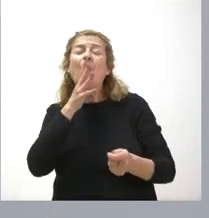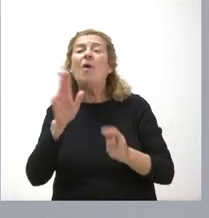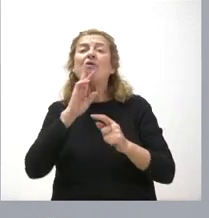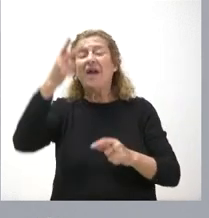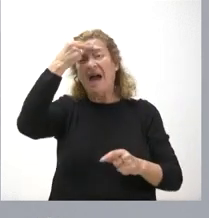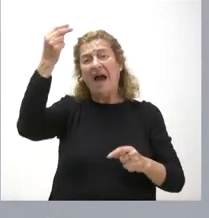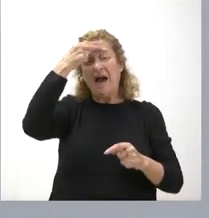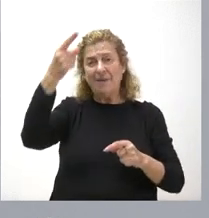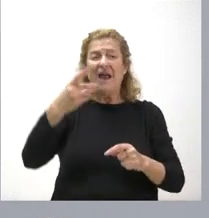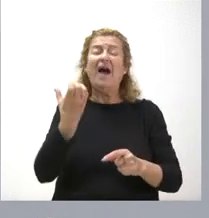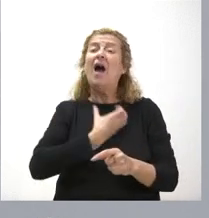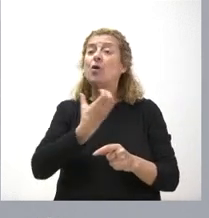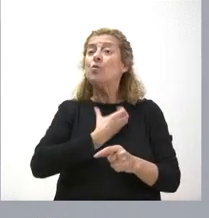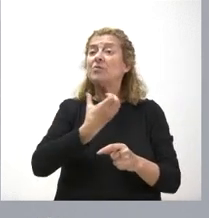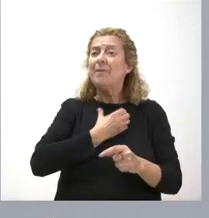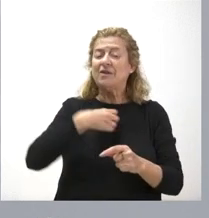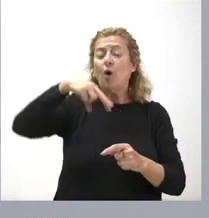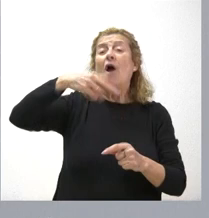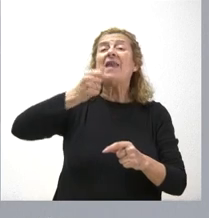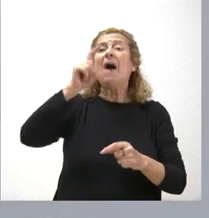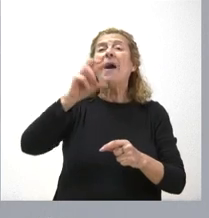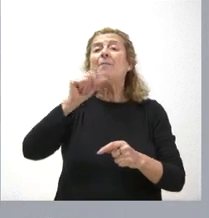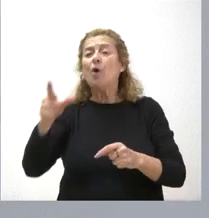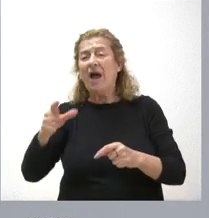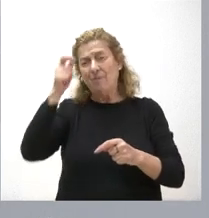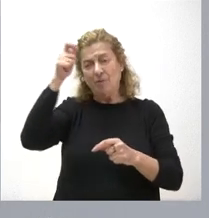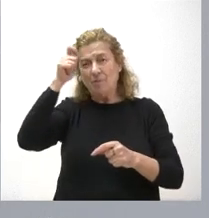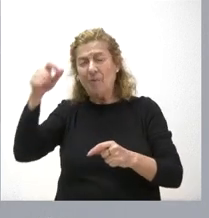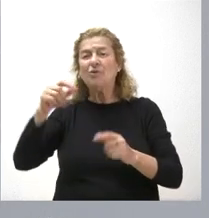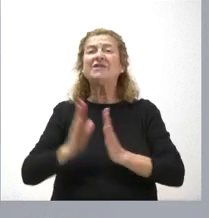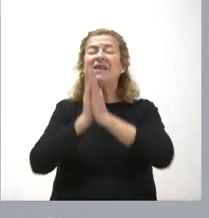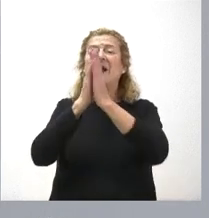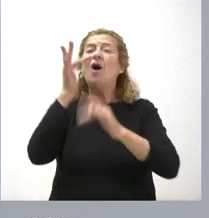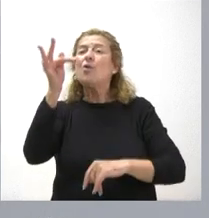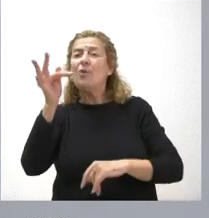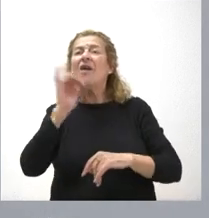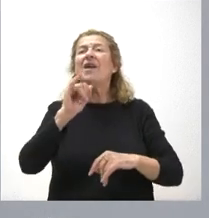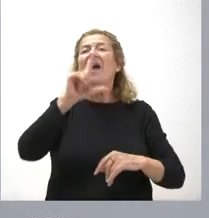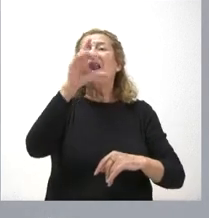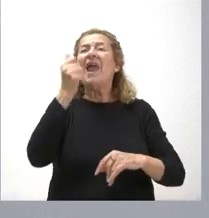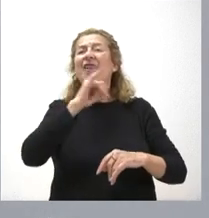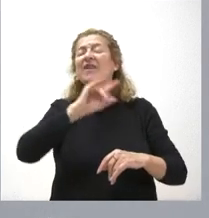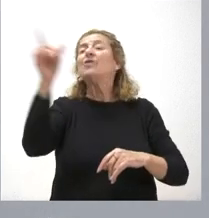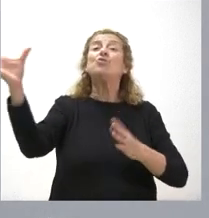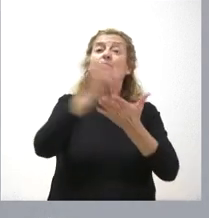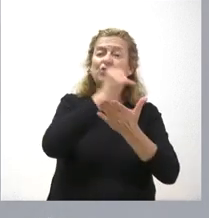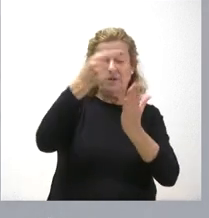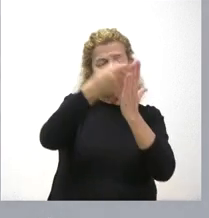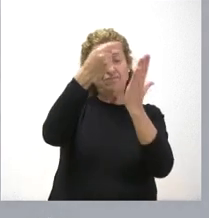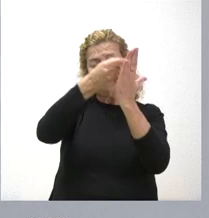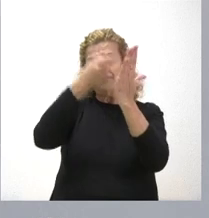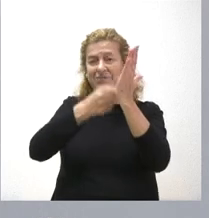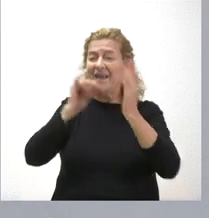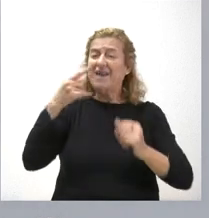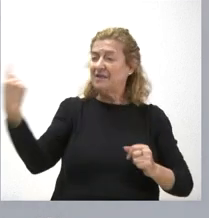Son subvenciones a los ayuntamientos de Navalmoral de la Sierra, Ramón Beltrán, Santa Cruz del Valle y Lanzaíta. Tienen ustedes el detalle de las inversiones en cada uno de